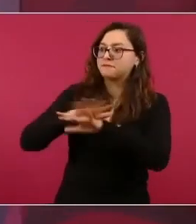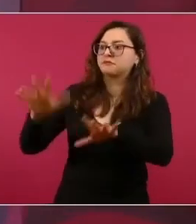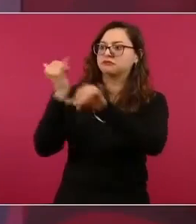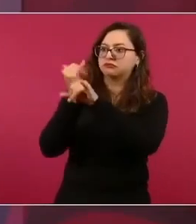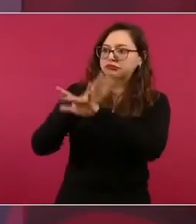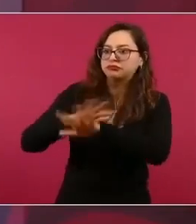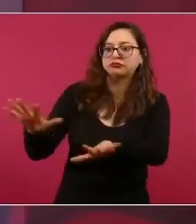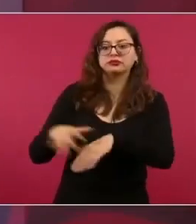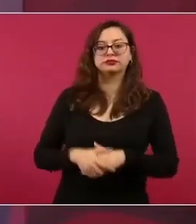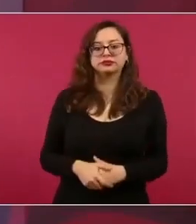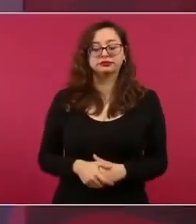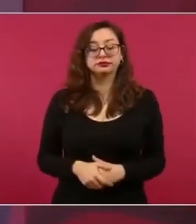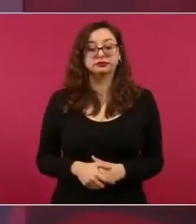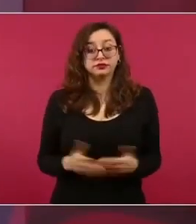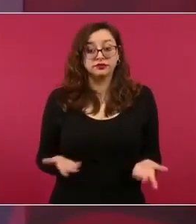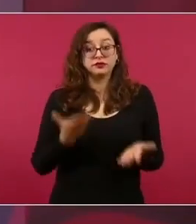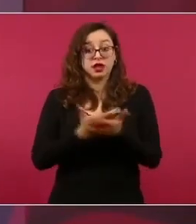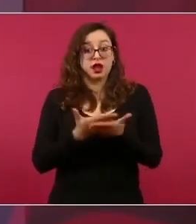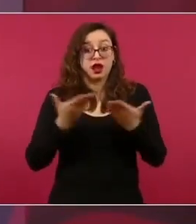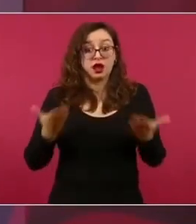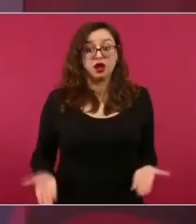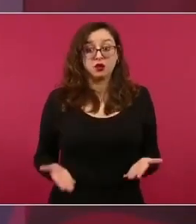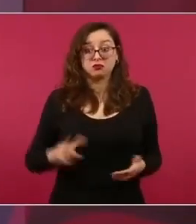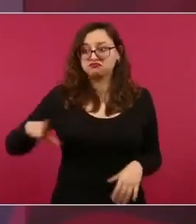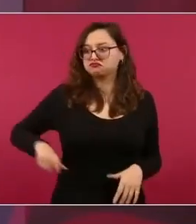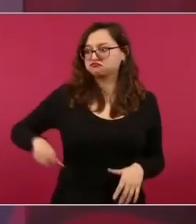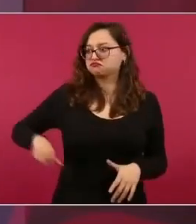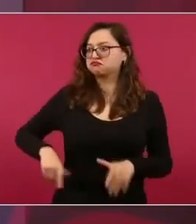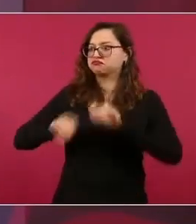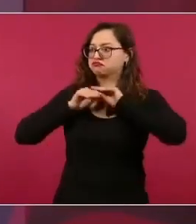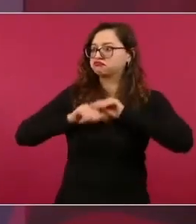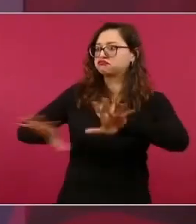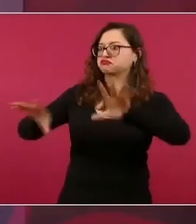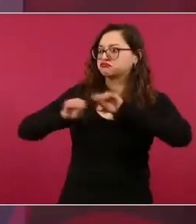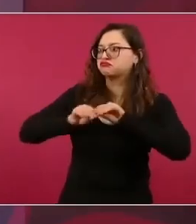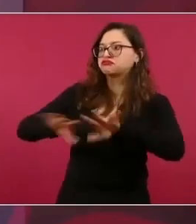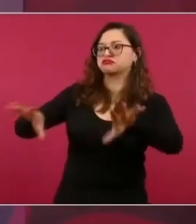ahora ahora se saben más las cosas que antes antes